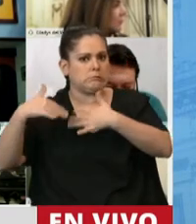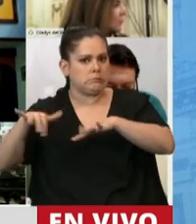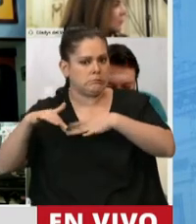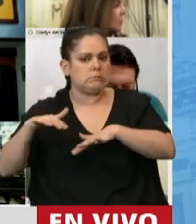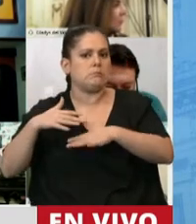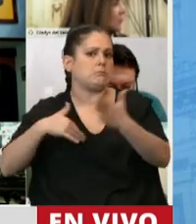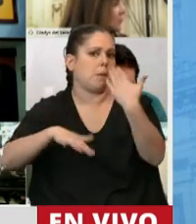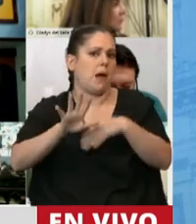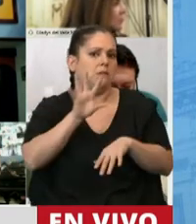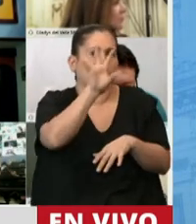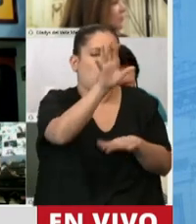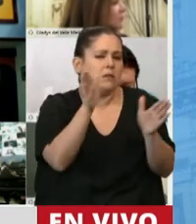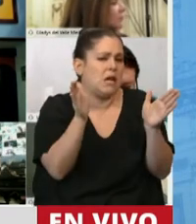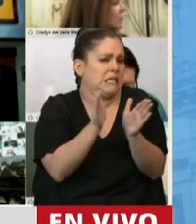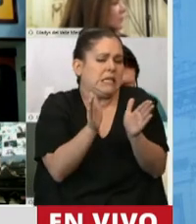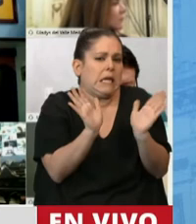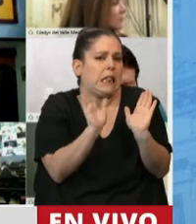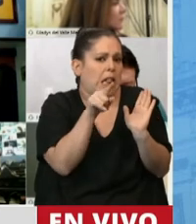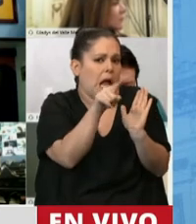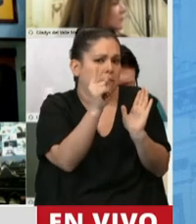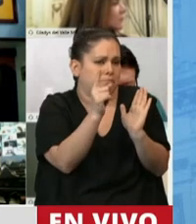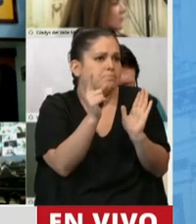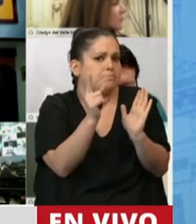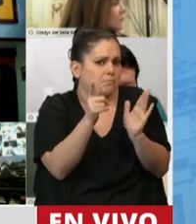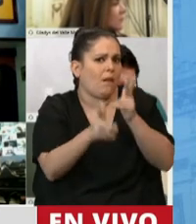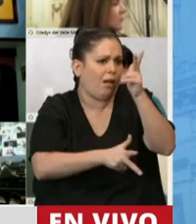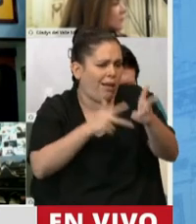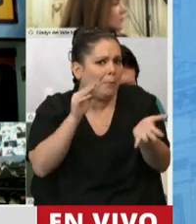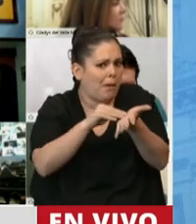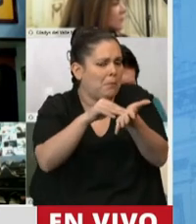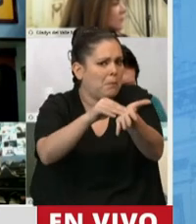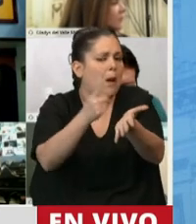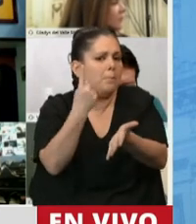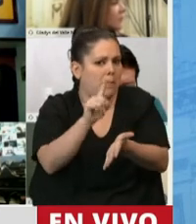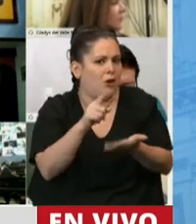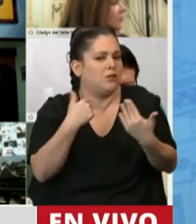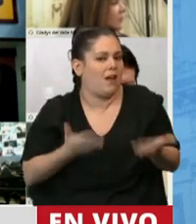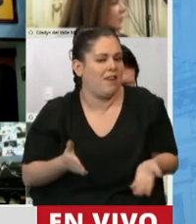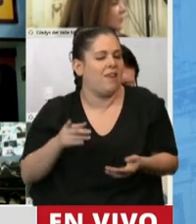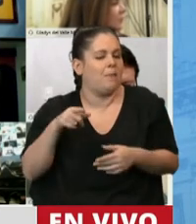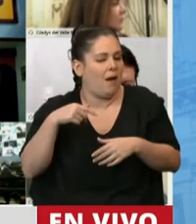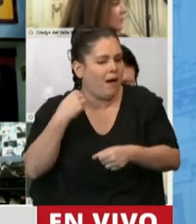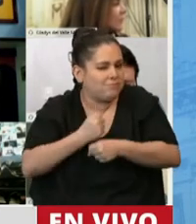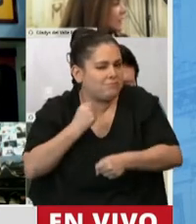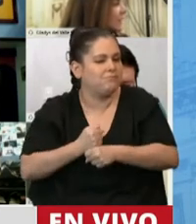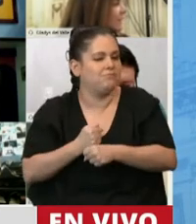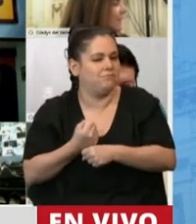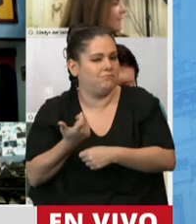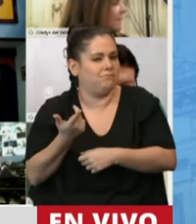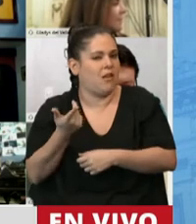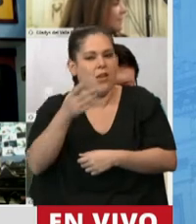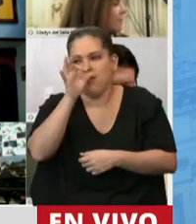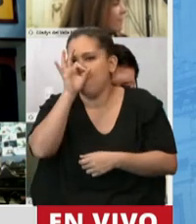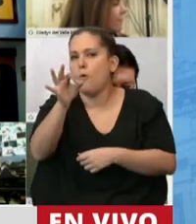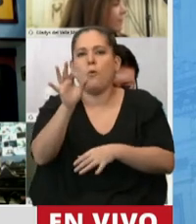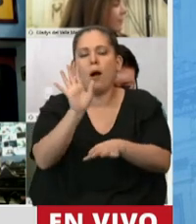provincia pequeña con todo lo que podemos decir, pero sinceramente que se ha animado y que ha venido trabajando y no ha dejado nunca